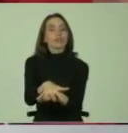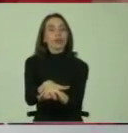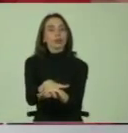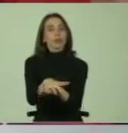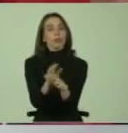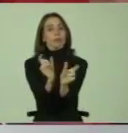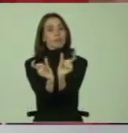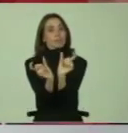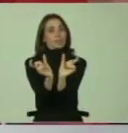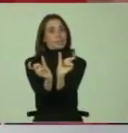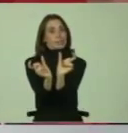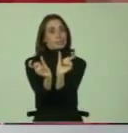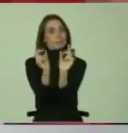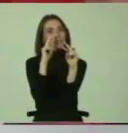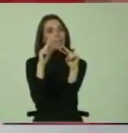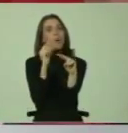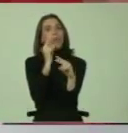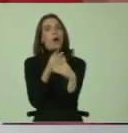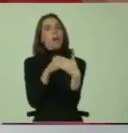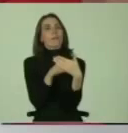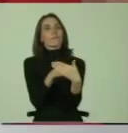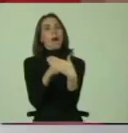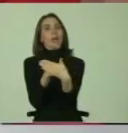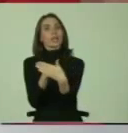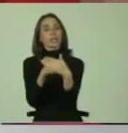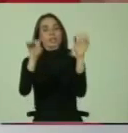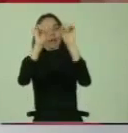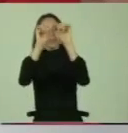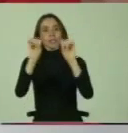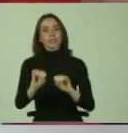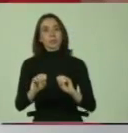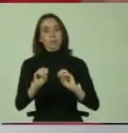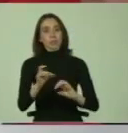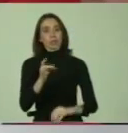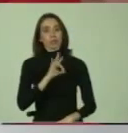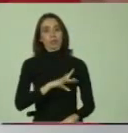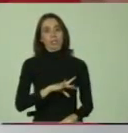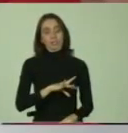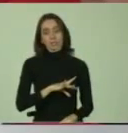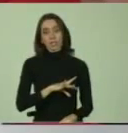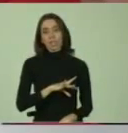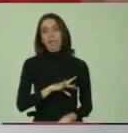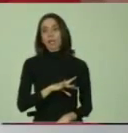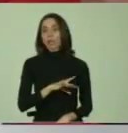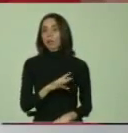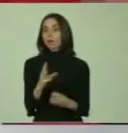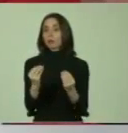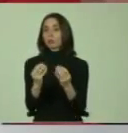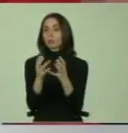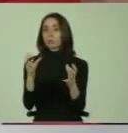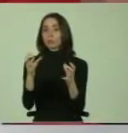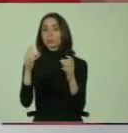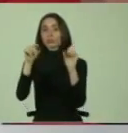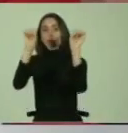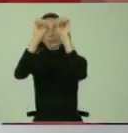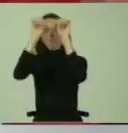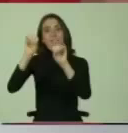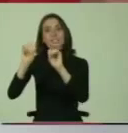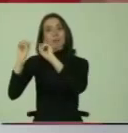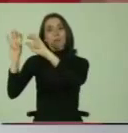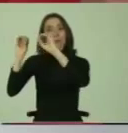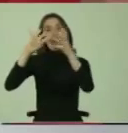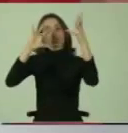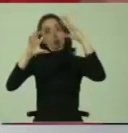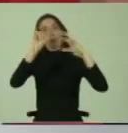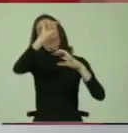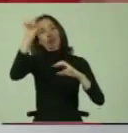marco vamos a ver qué barreras tenemos en el sistema educativo chileno, que son compartidas por muchos sistemas educativos del mundo